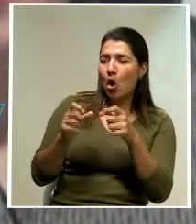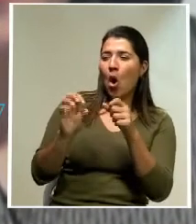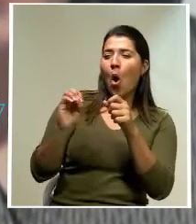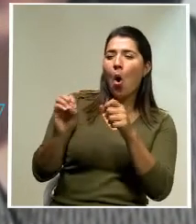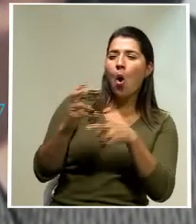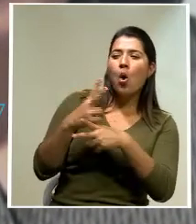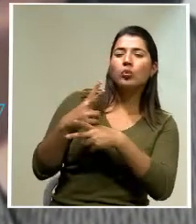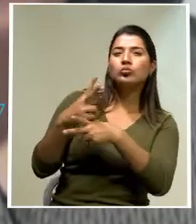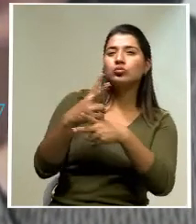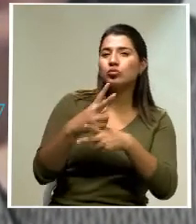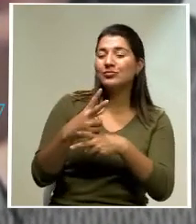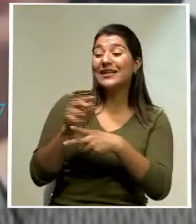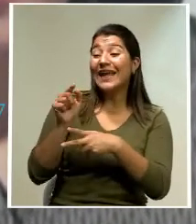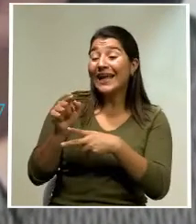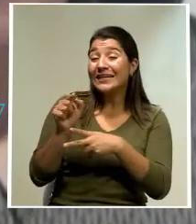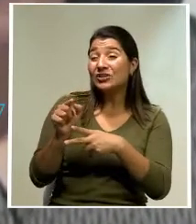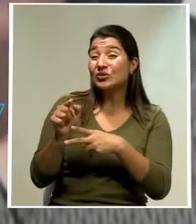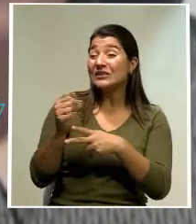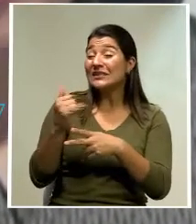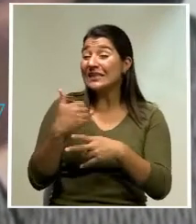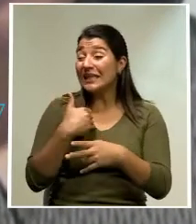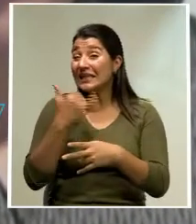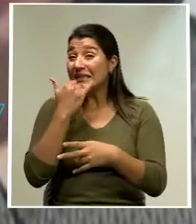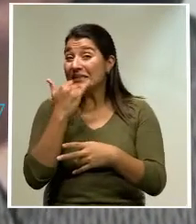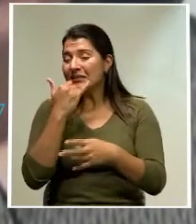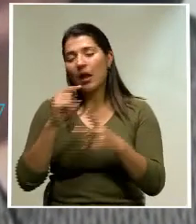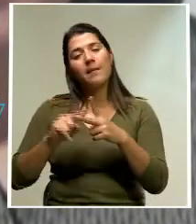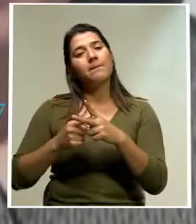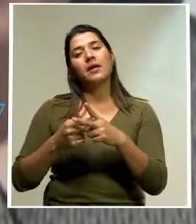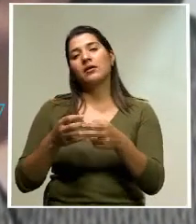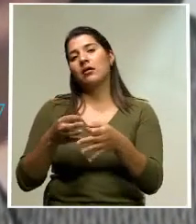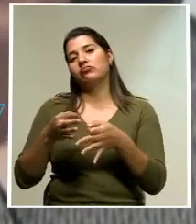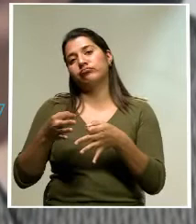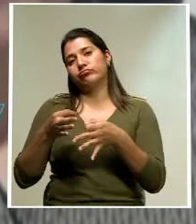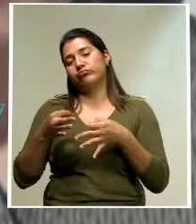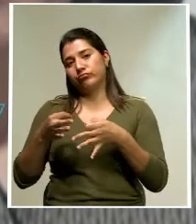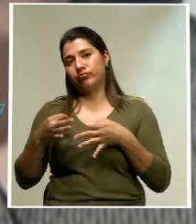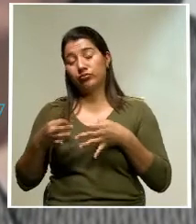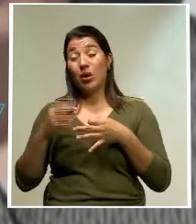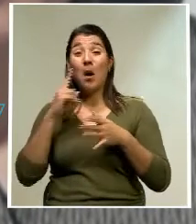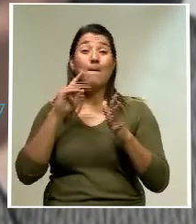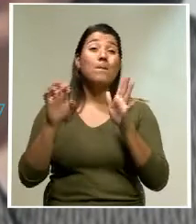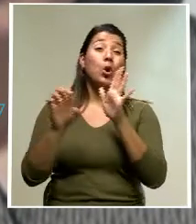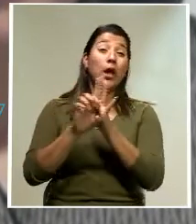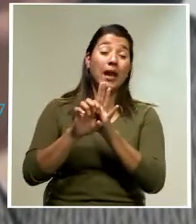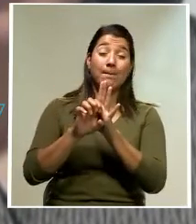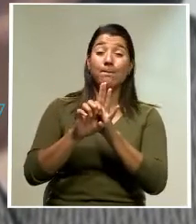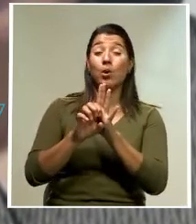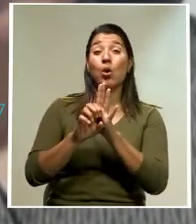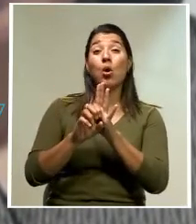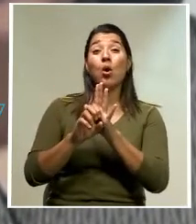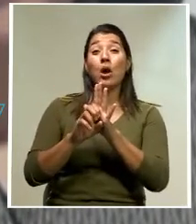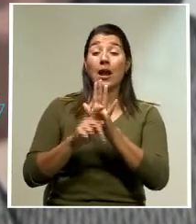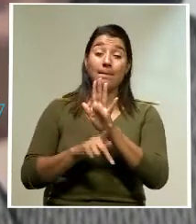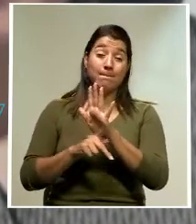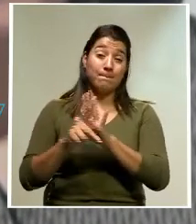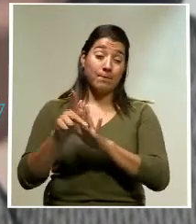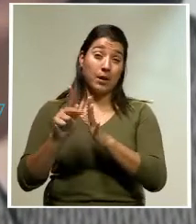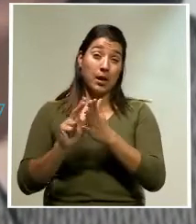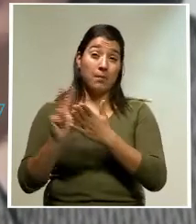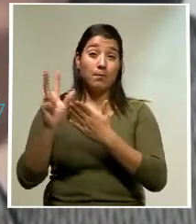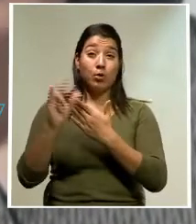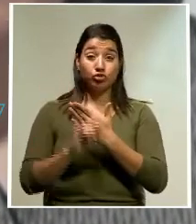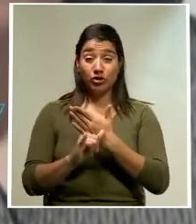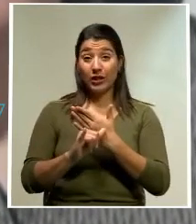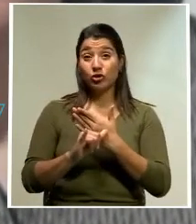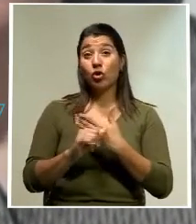generar atrasos. Y como mencionaba, por ejemplo, el programa de alcantarillado de San